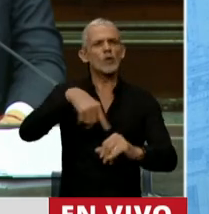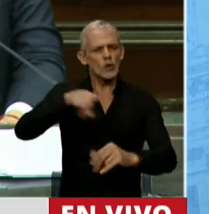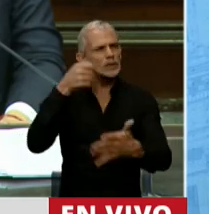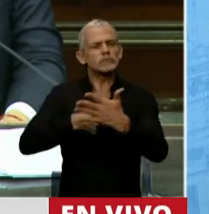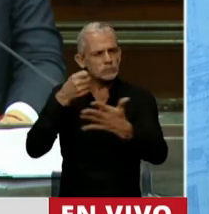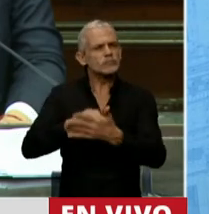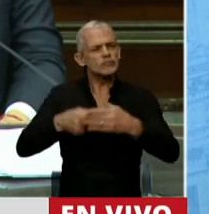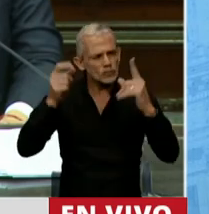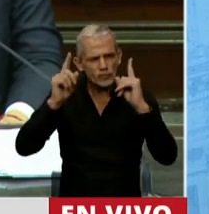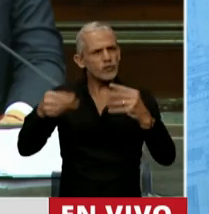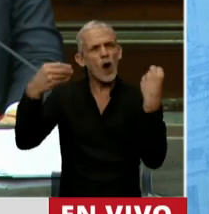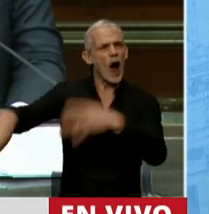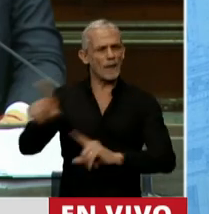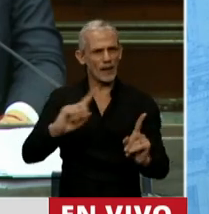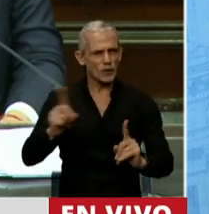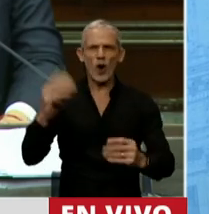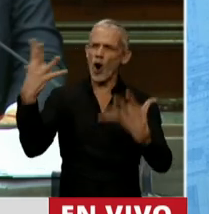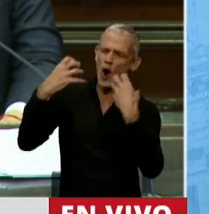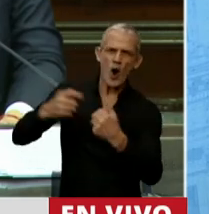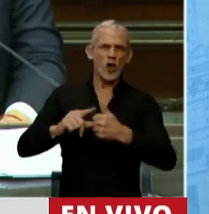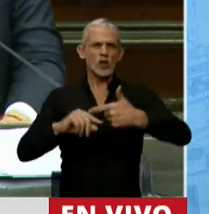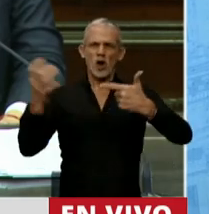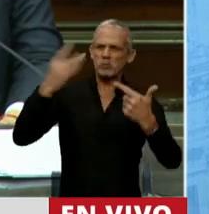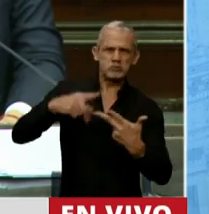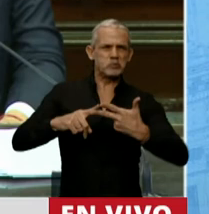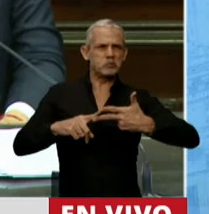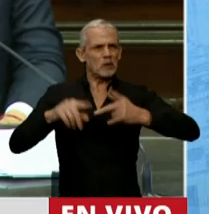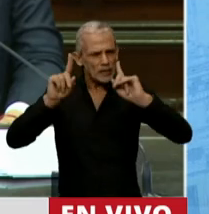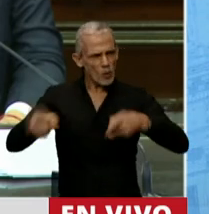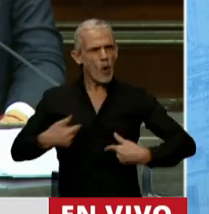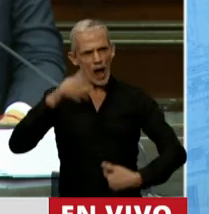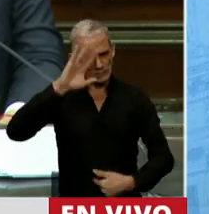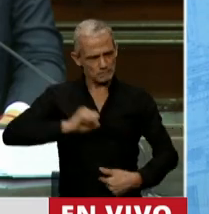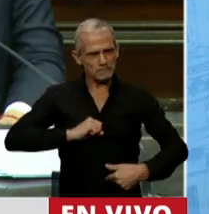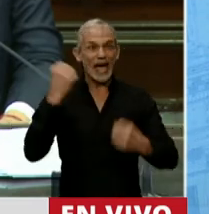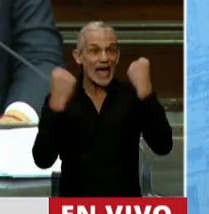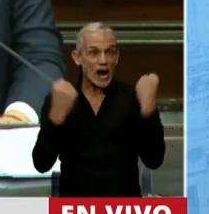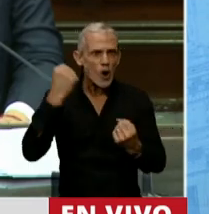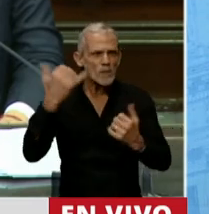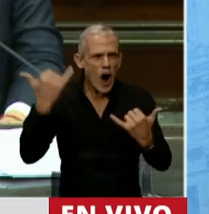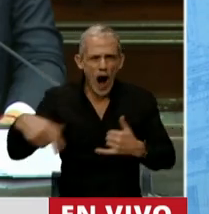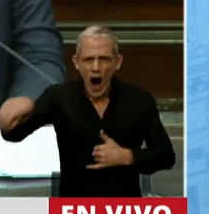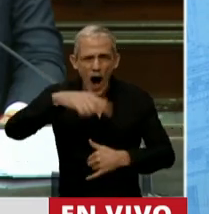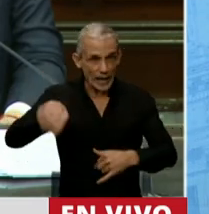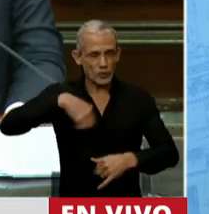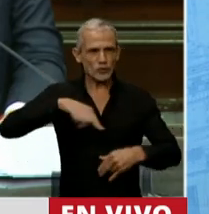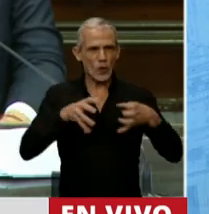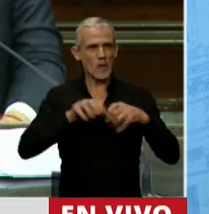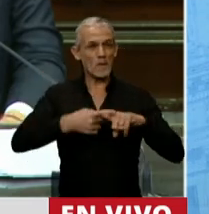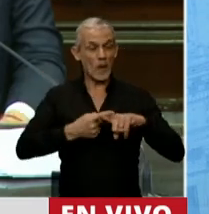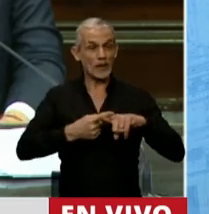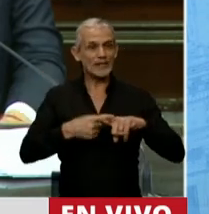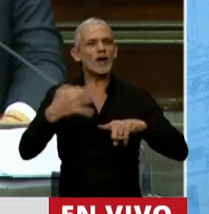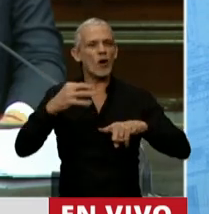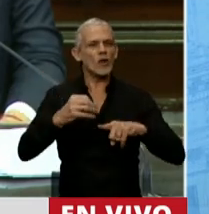brazos ante el odio, ante el agravio, ante el sectarismo, ante el egoísmo. Nosotros, como fuerza política, le